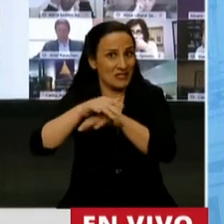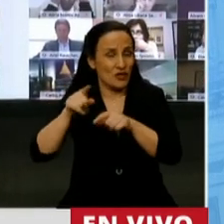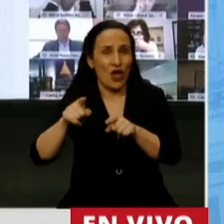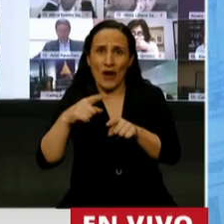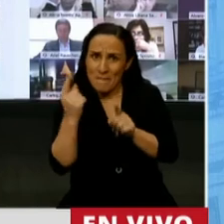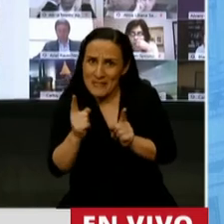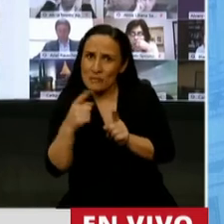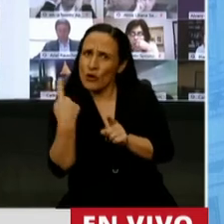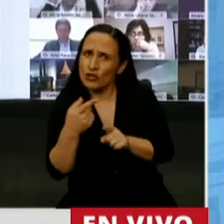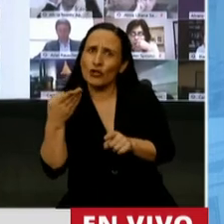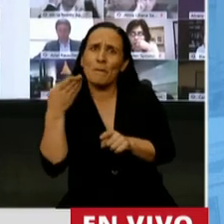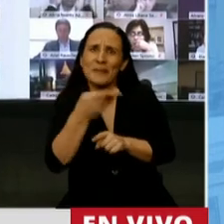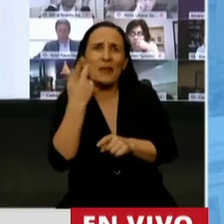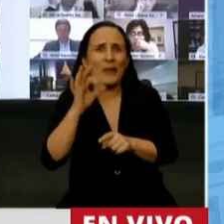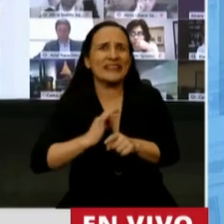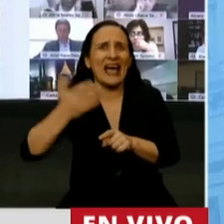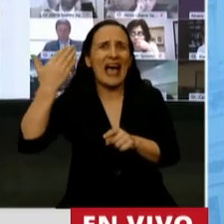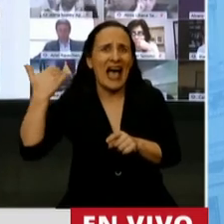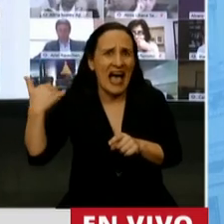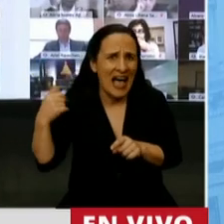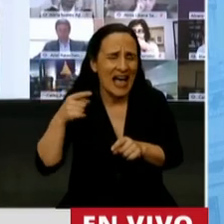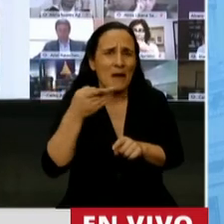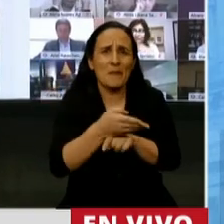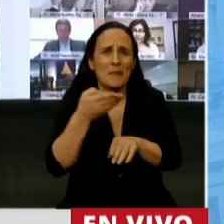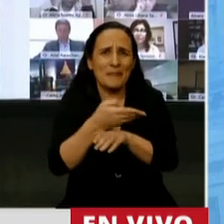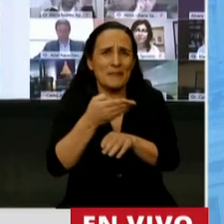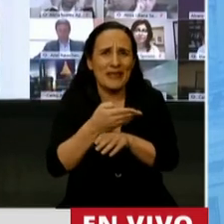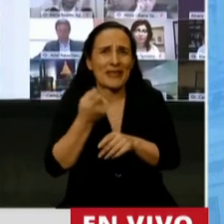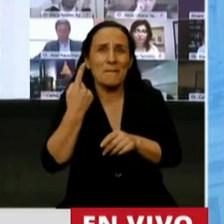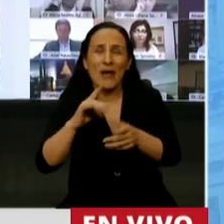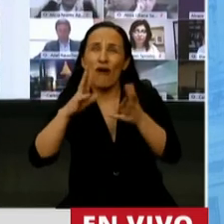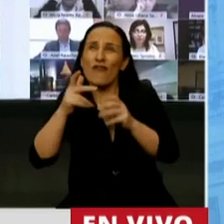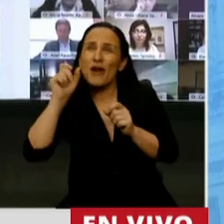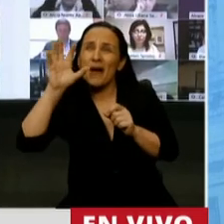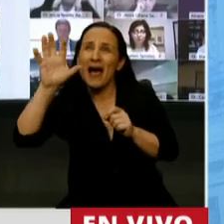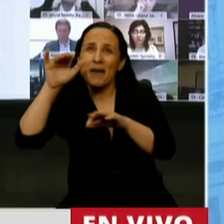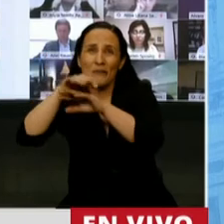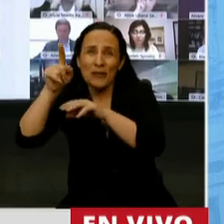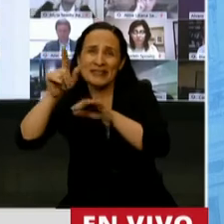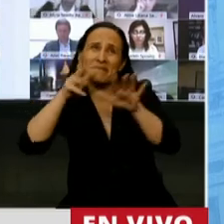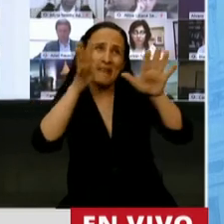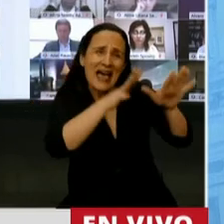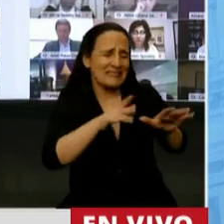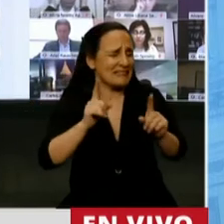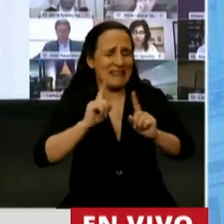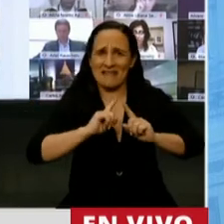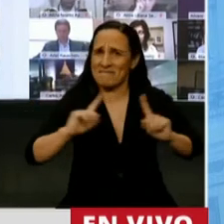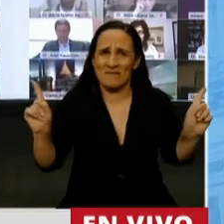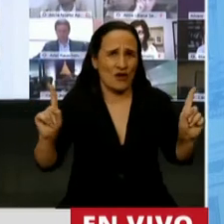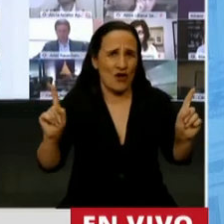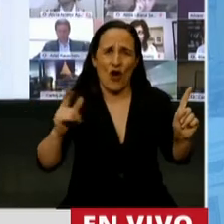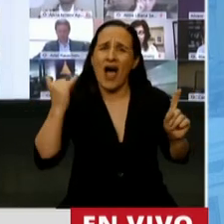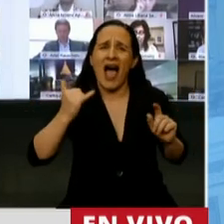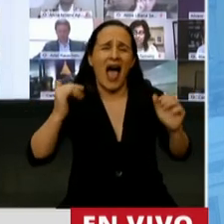años venimos reclamando, pero la tipografía de nuestra provincia no es parecida siquiera al resto de las del país. Sufrimos las